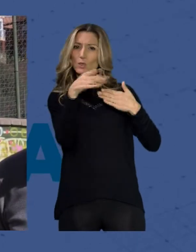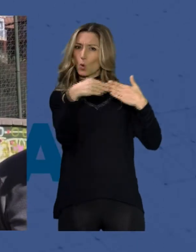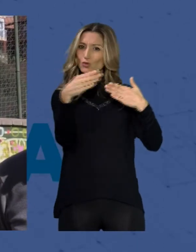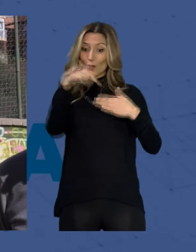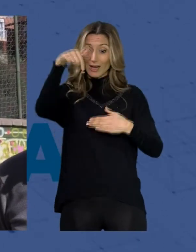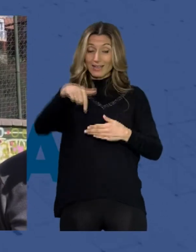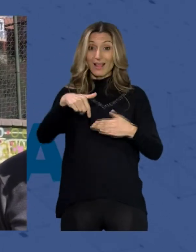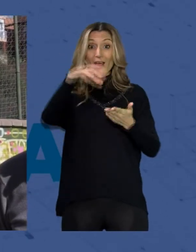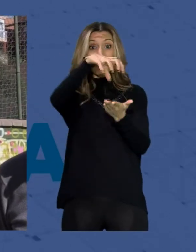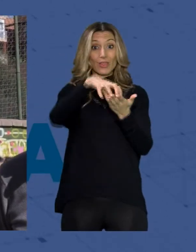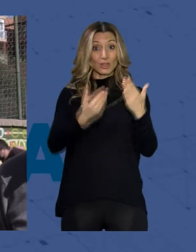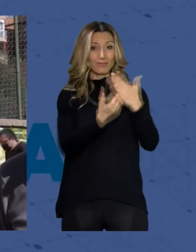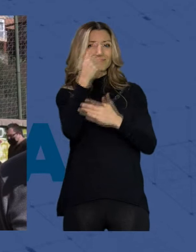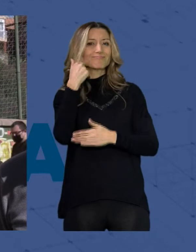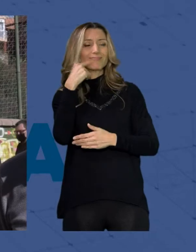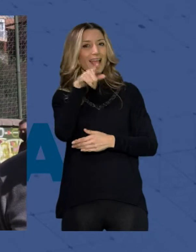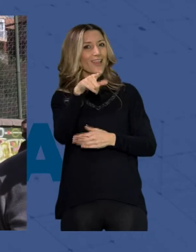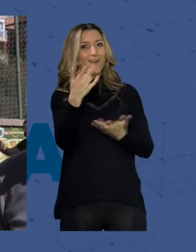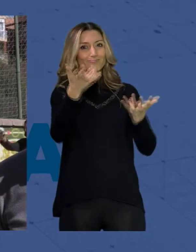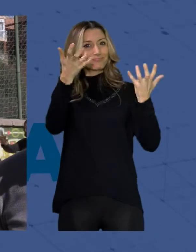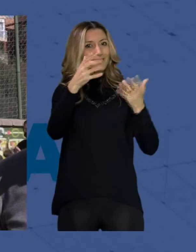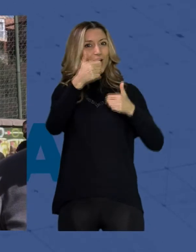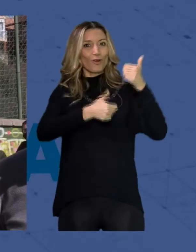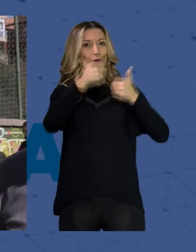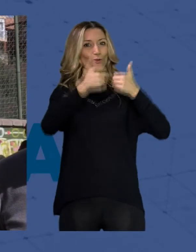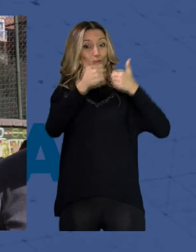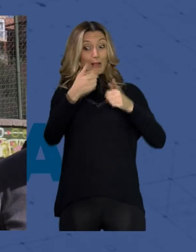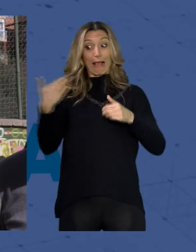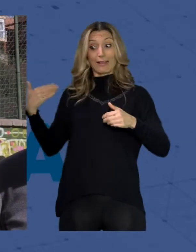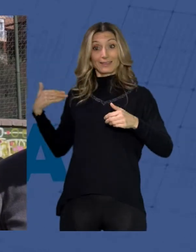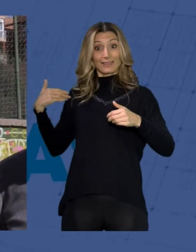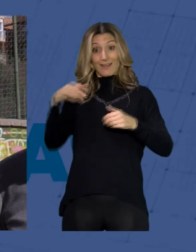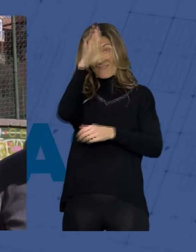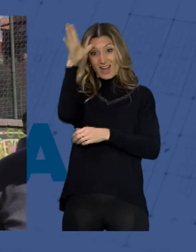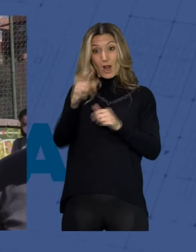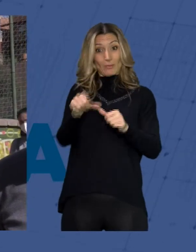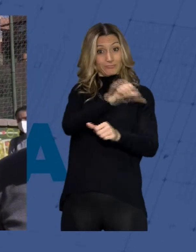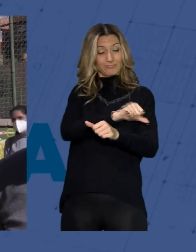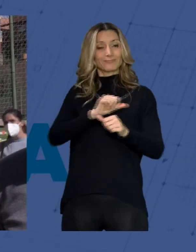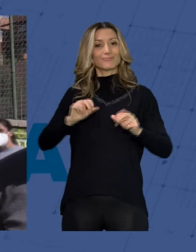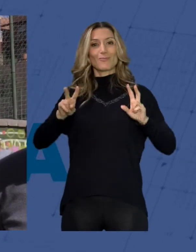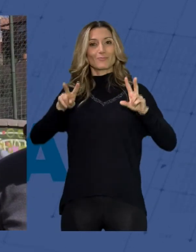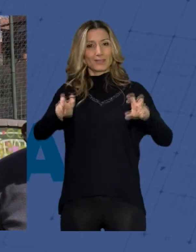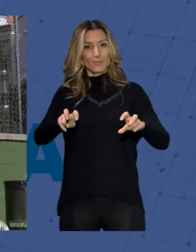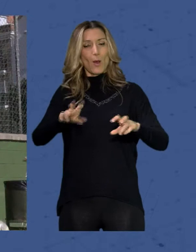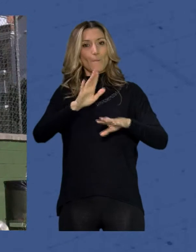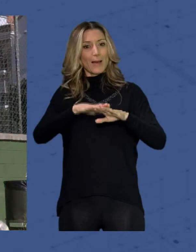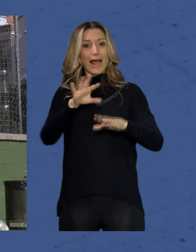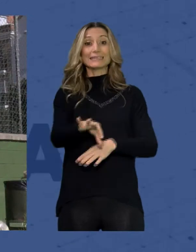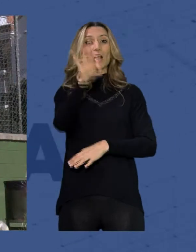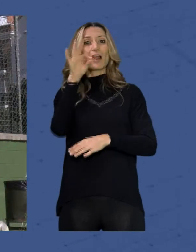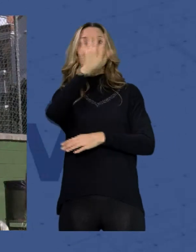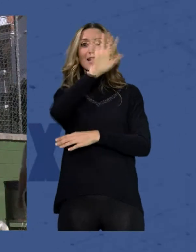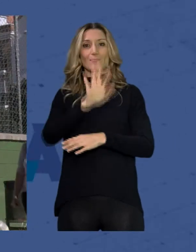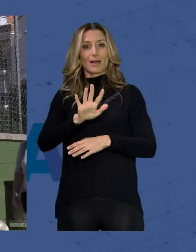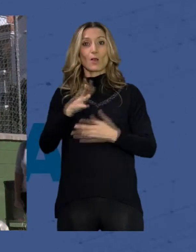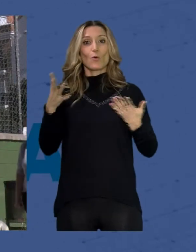Almería que han sido las ganadoras del concurso que lanzamos a principio de verano para seleccionar la imagen que formará parte del mural. Esta idea de